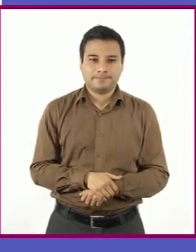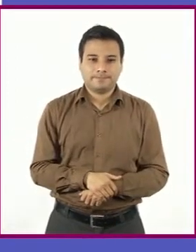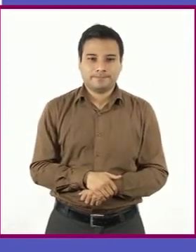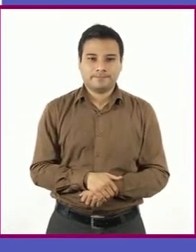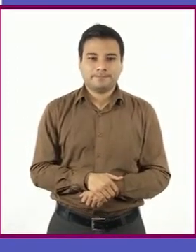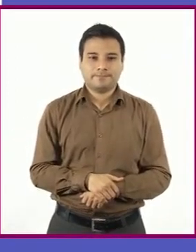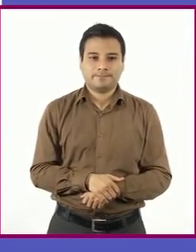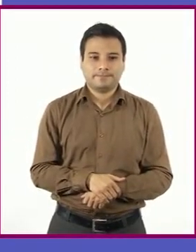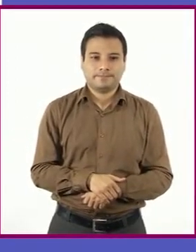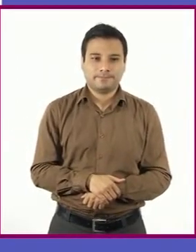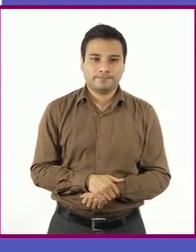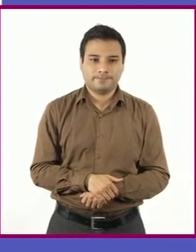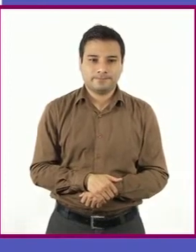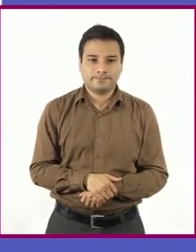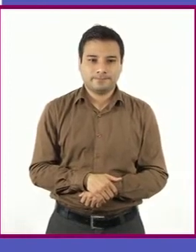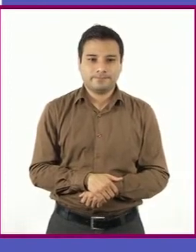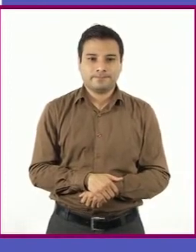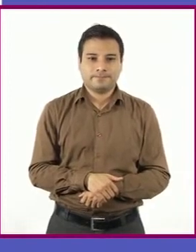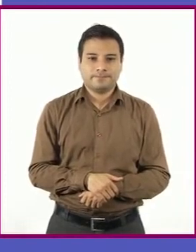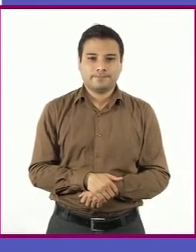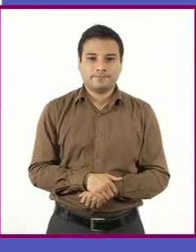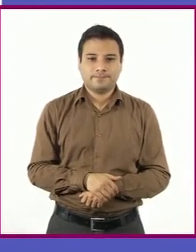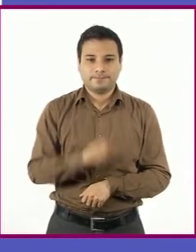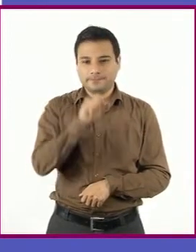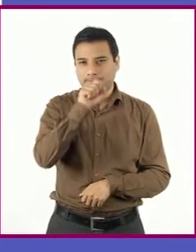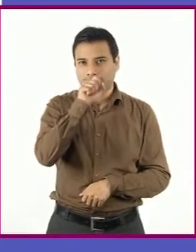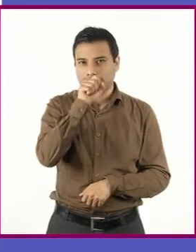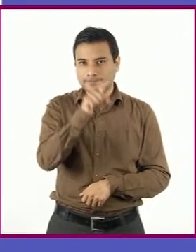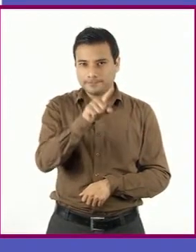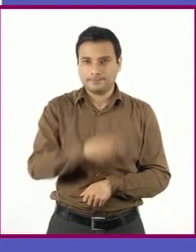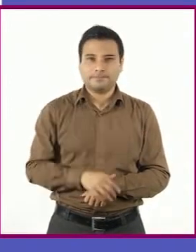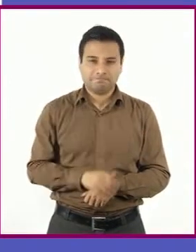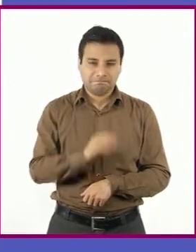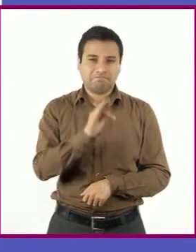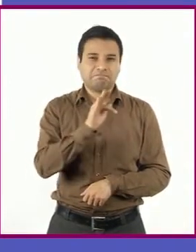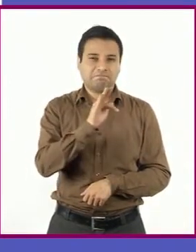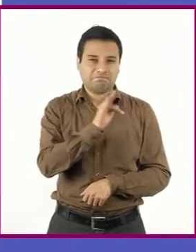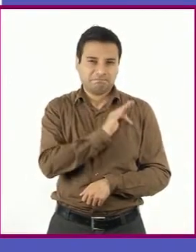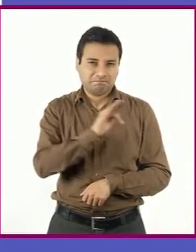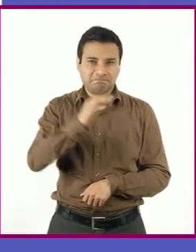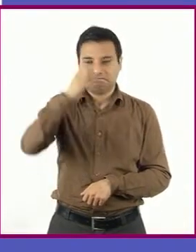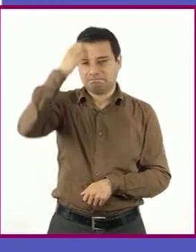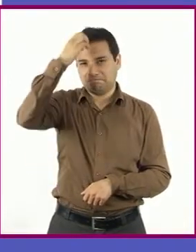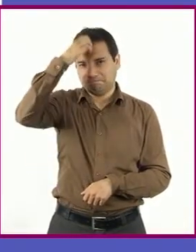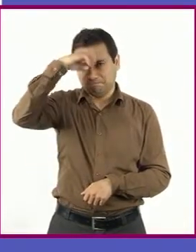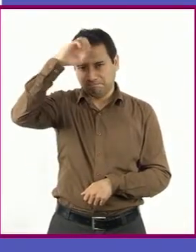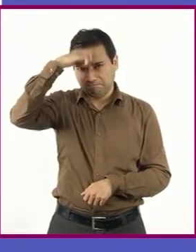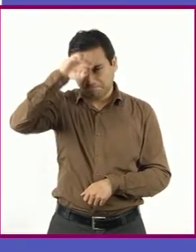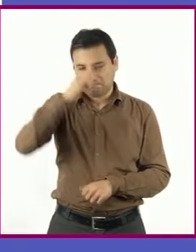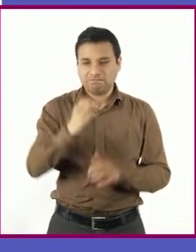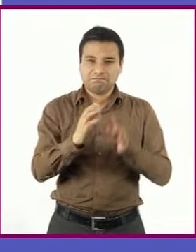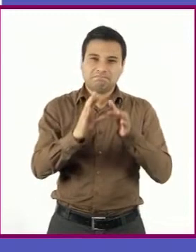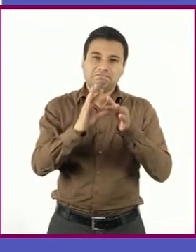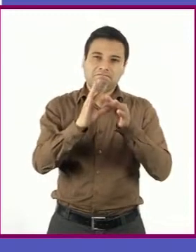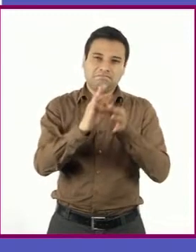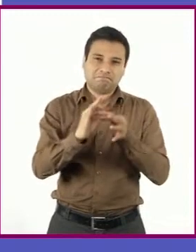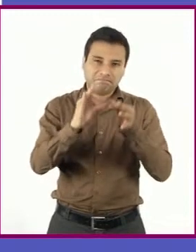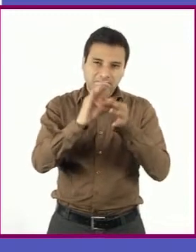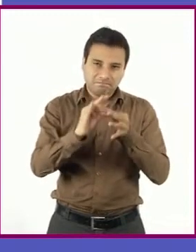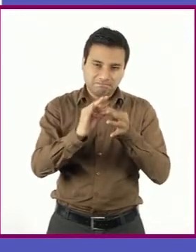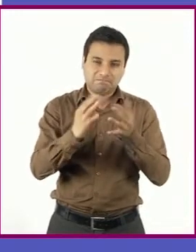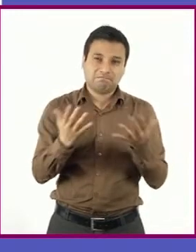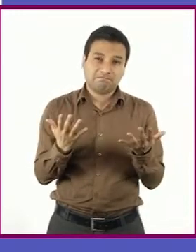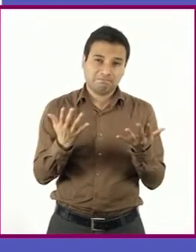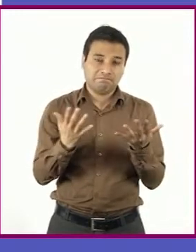decidir empezar por algunas experiencias que considera decisivas. Inclusive, puede elegir contar